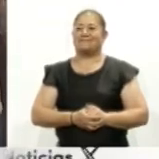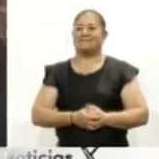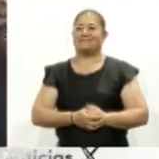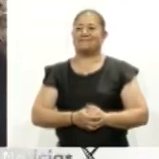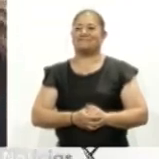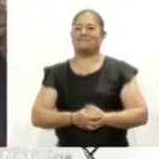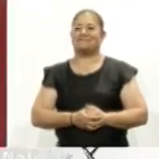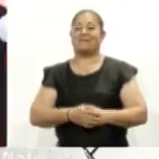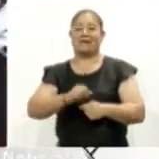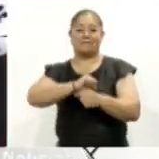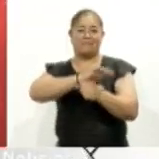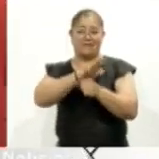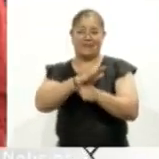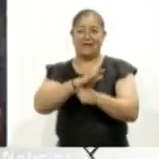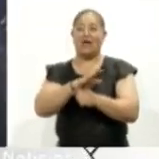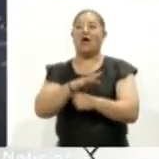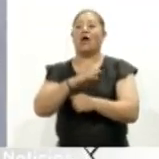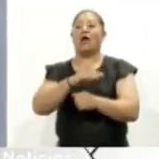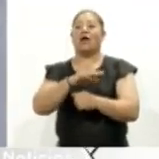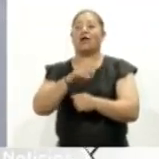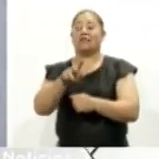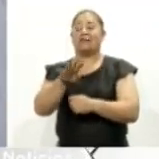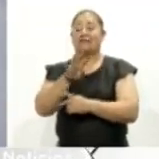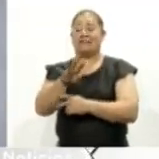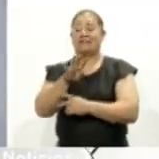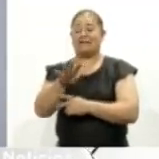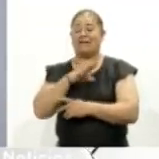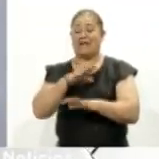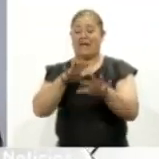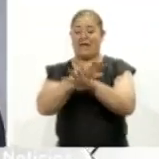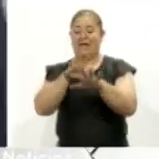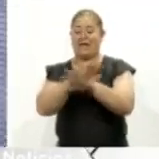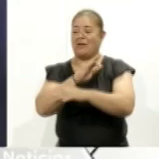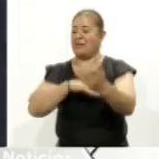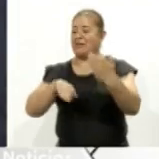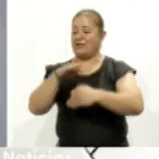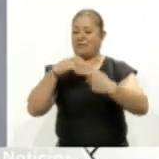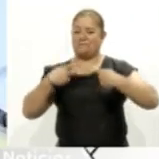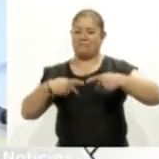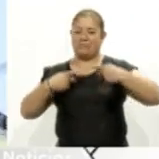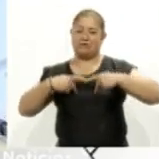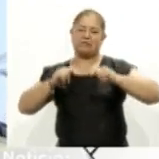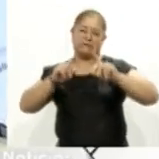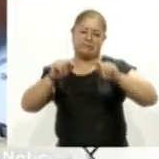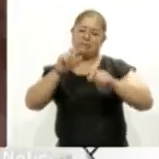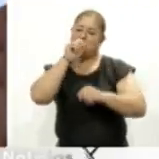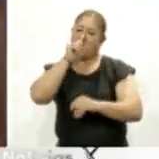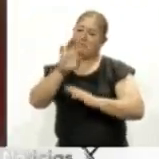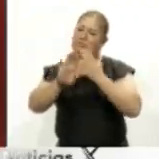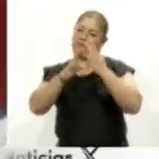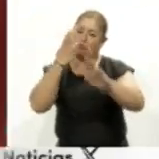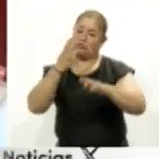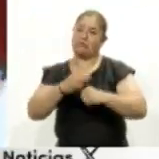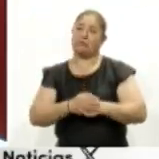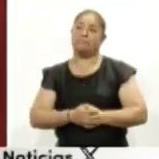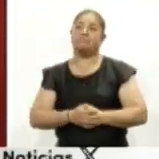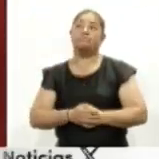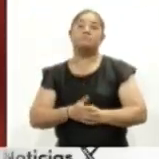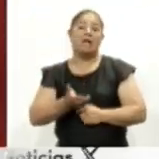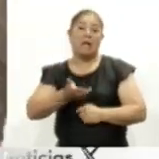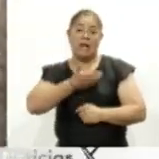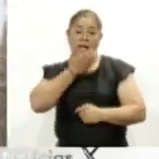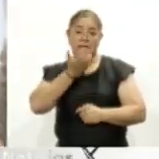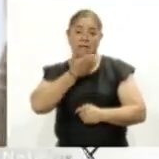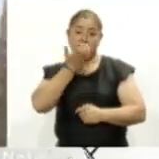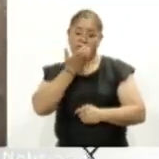la pandemia de COVID-19 generó un gran cambio en la vida de las y los habitantes de Tlaxcala y el mundo tras Tocó los hábitos de